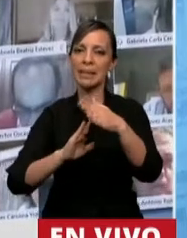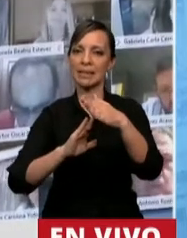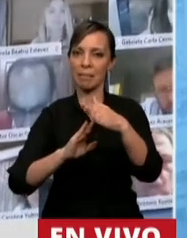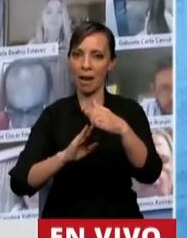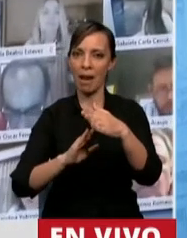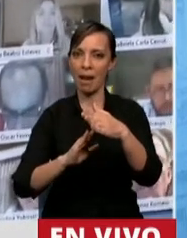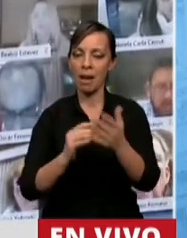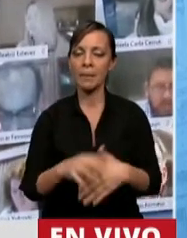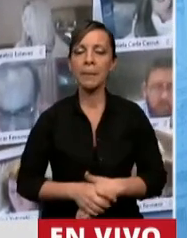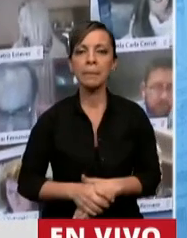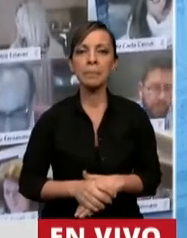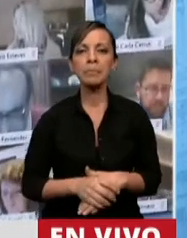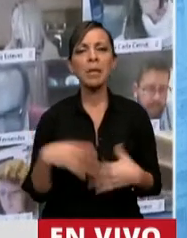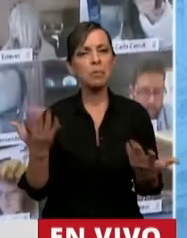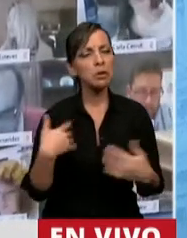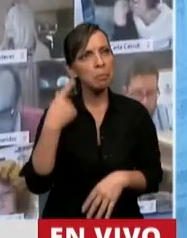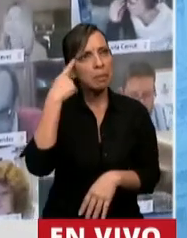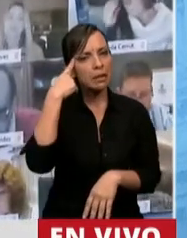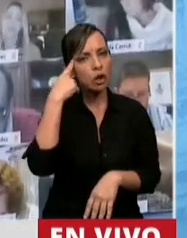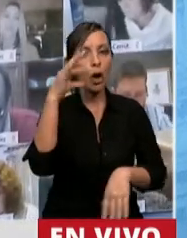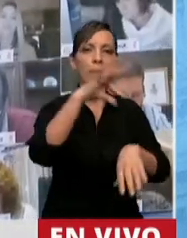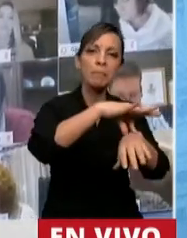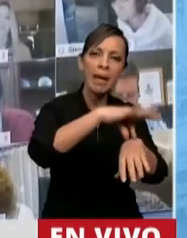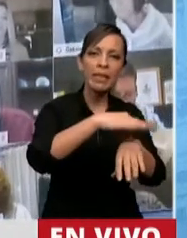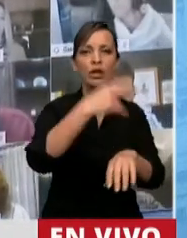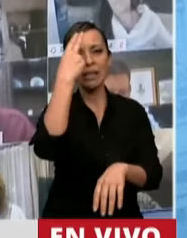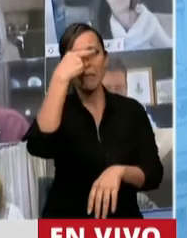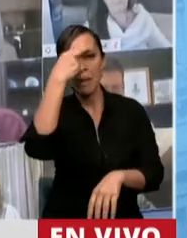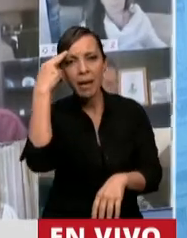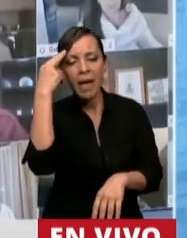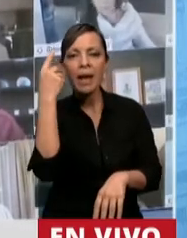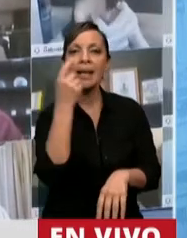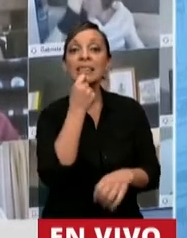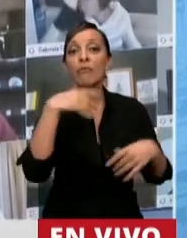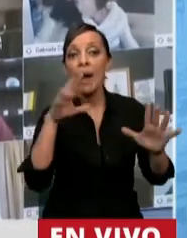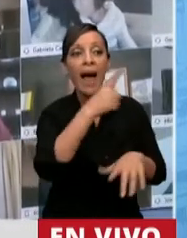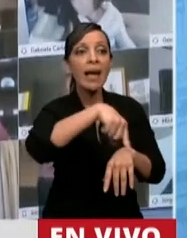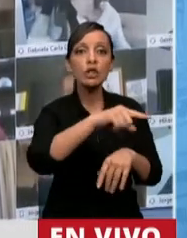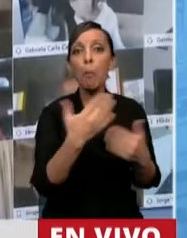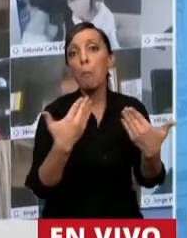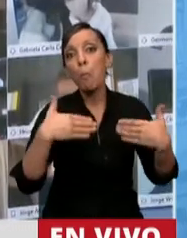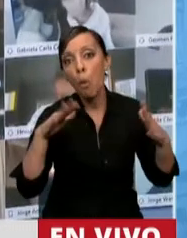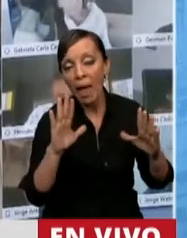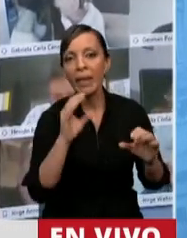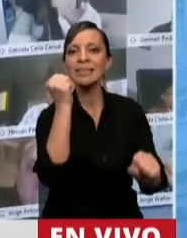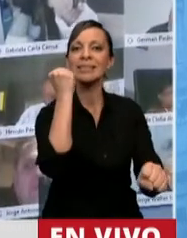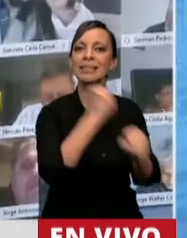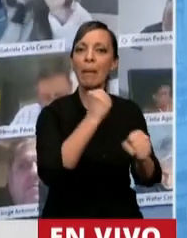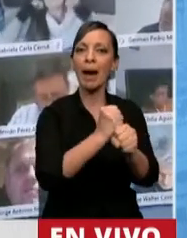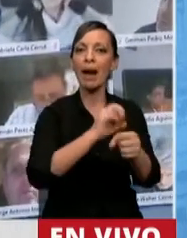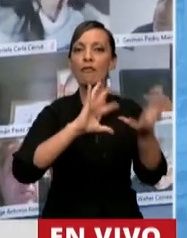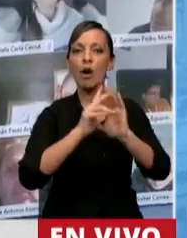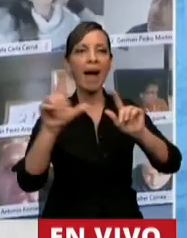tener. Me pregunto si los médicos y las enfermeras tuvieran un sistema que a través de la